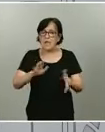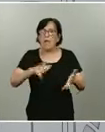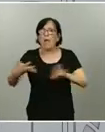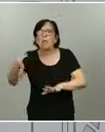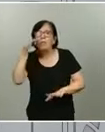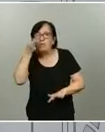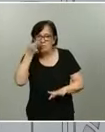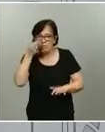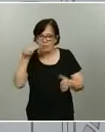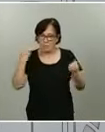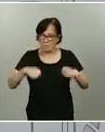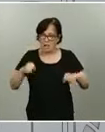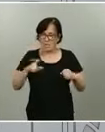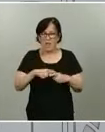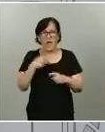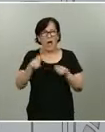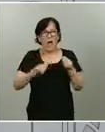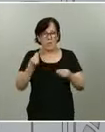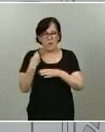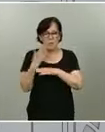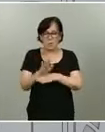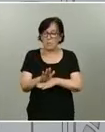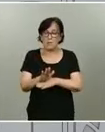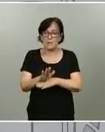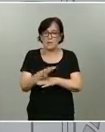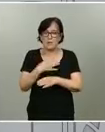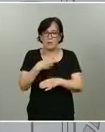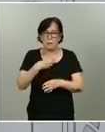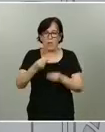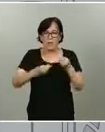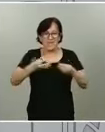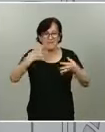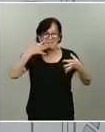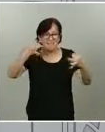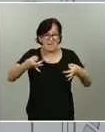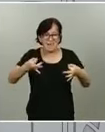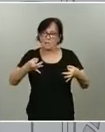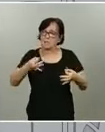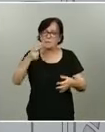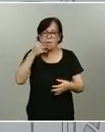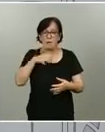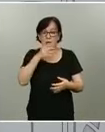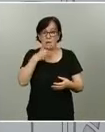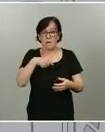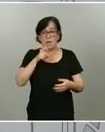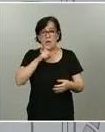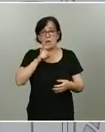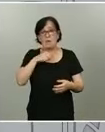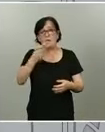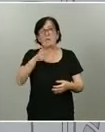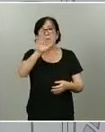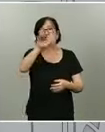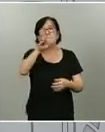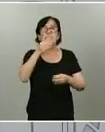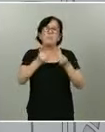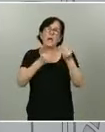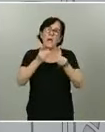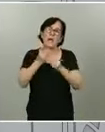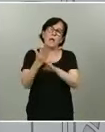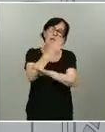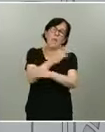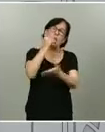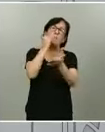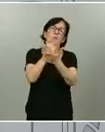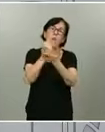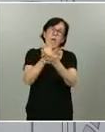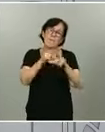Hacer propuestas que no vamos a poder ejecutar son difíciles. Es decirle a alguien que se haga una prueba en los días previos, pero